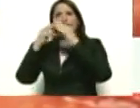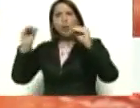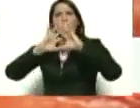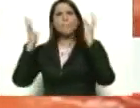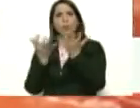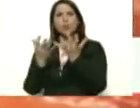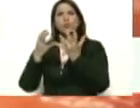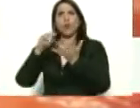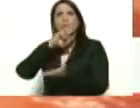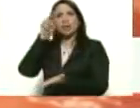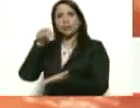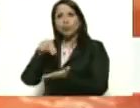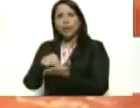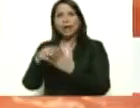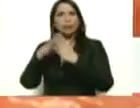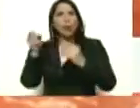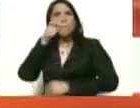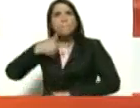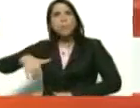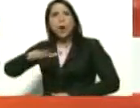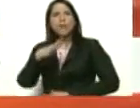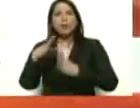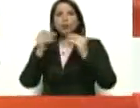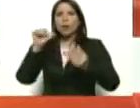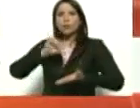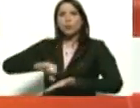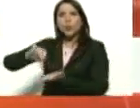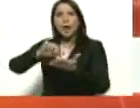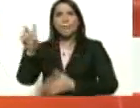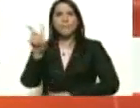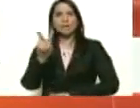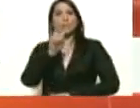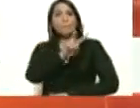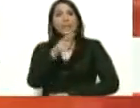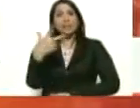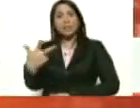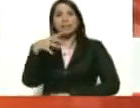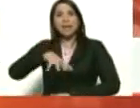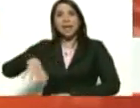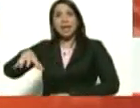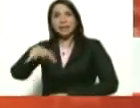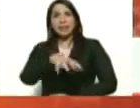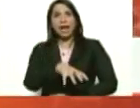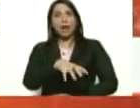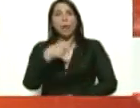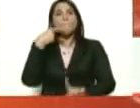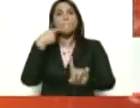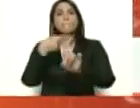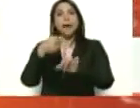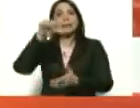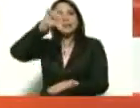a nivel nacional, en todos los pueblos, en todas las ciudades, en los 23 Estados, más en la capital,